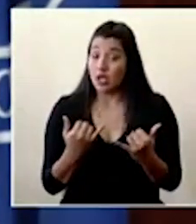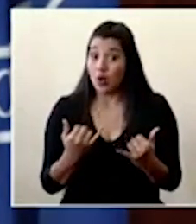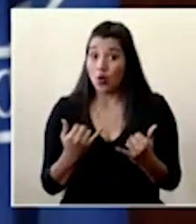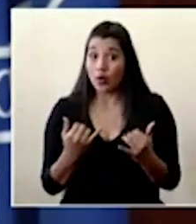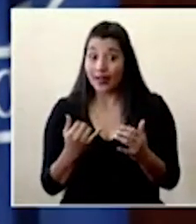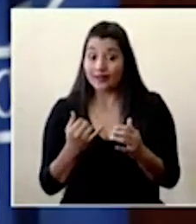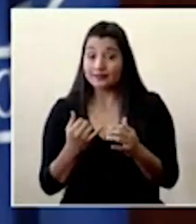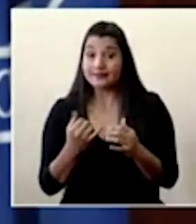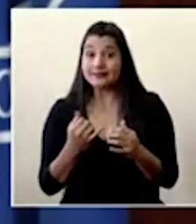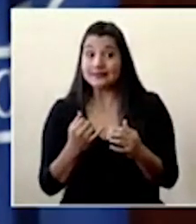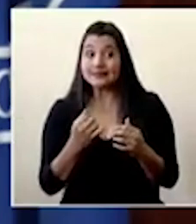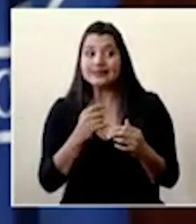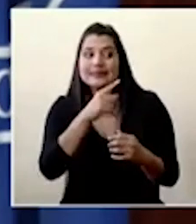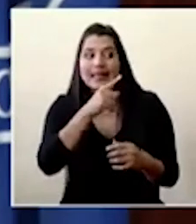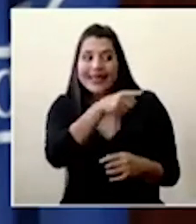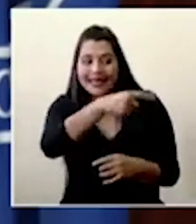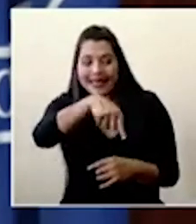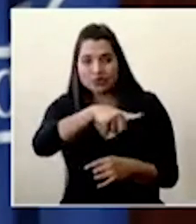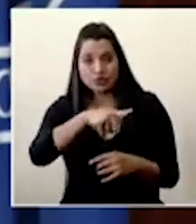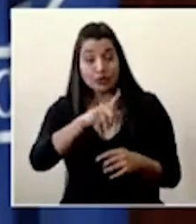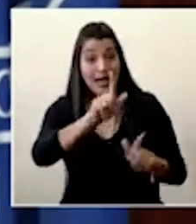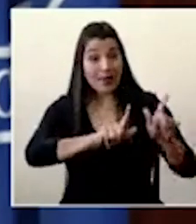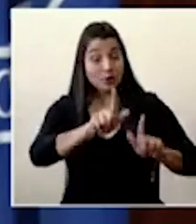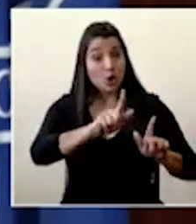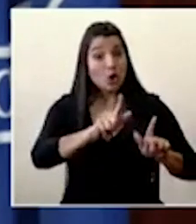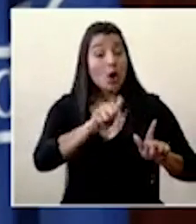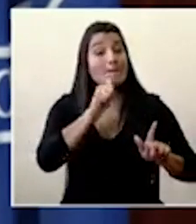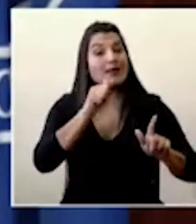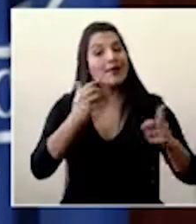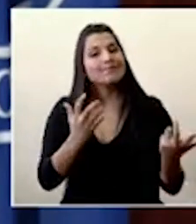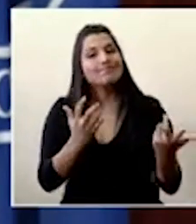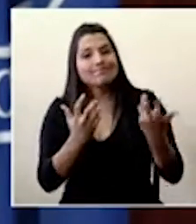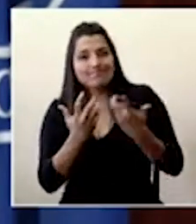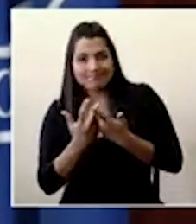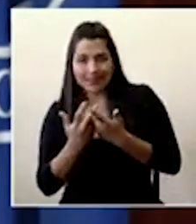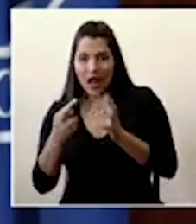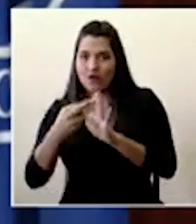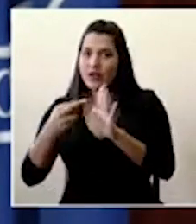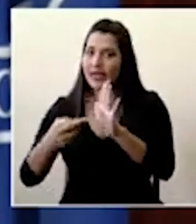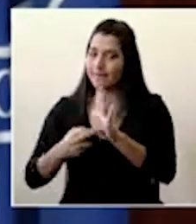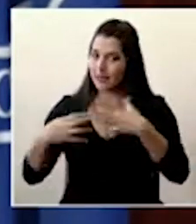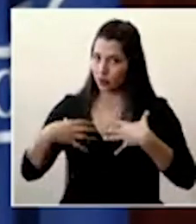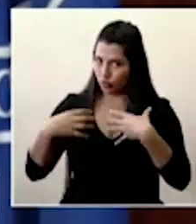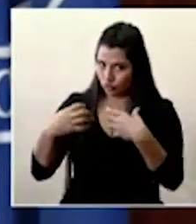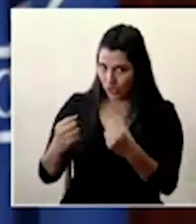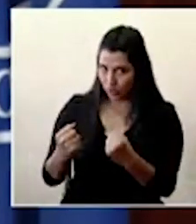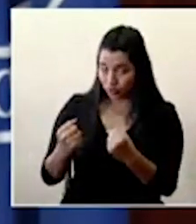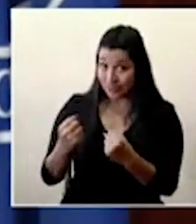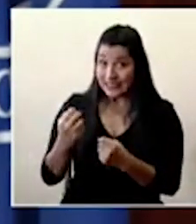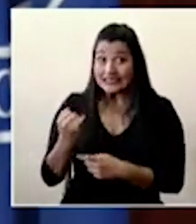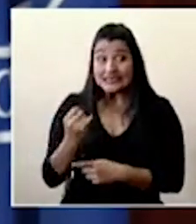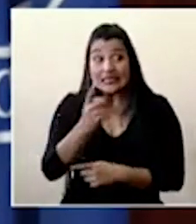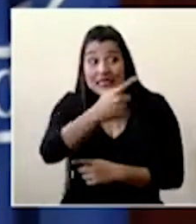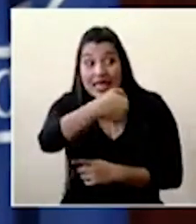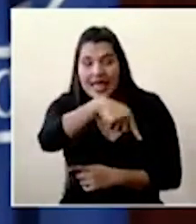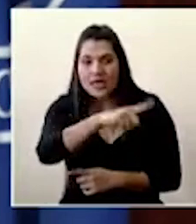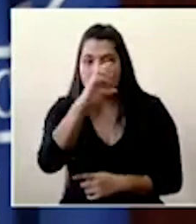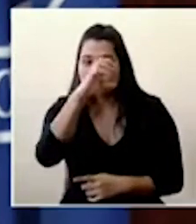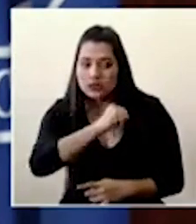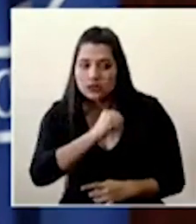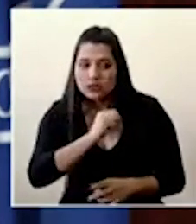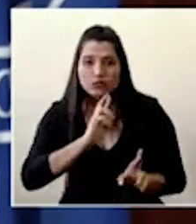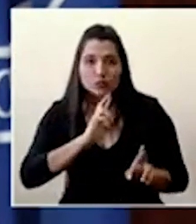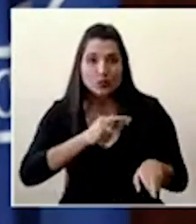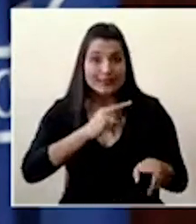reglamento de vigilancia de la salud que tienen que notificar inmediatamente, detecten un caso o que tengan un